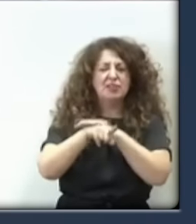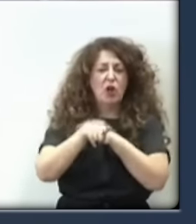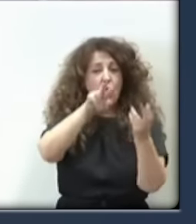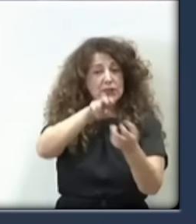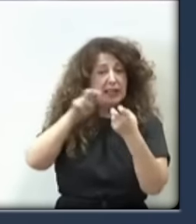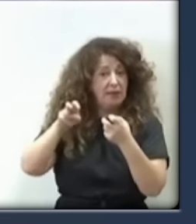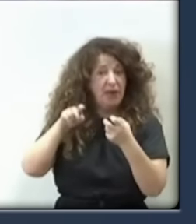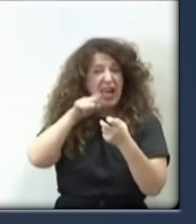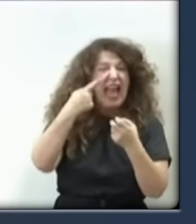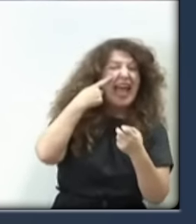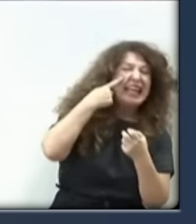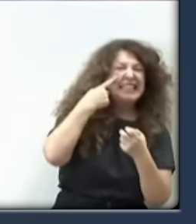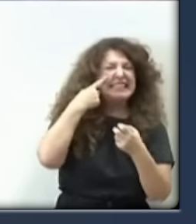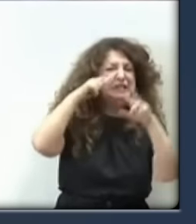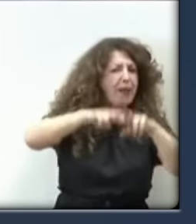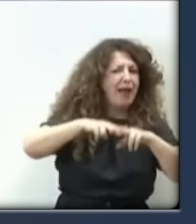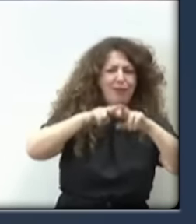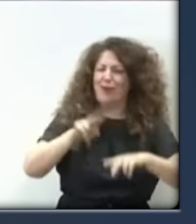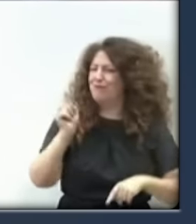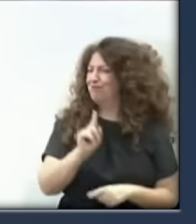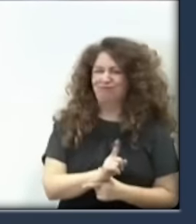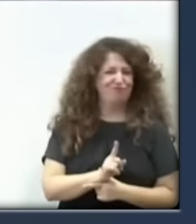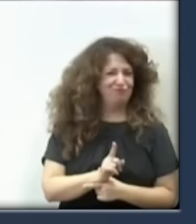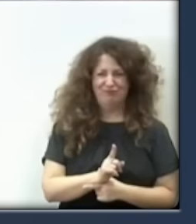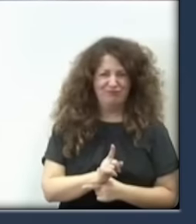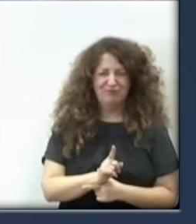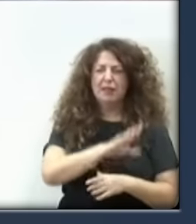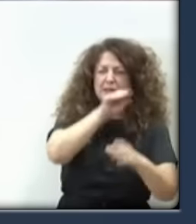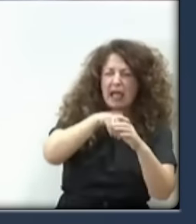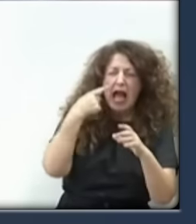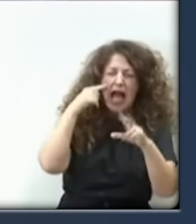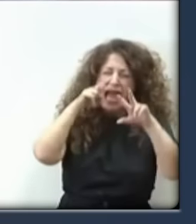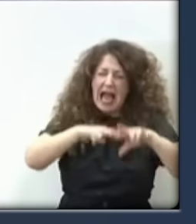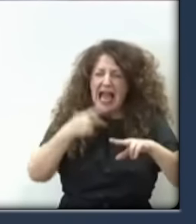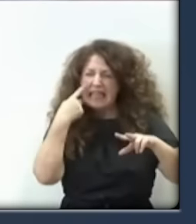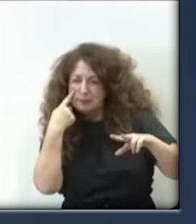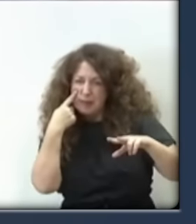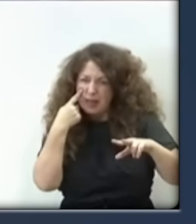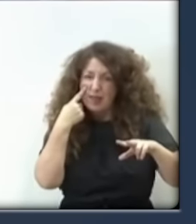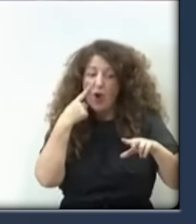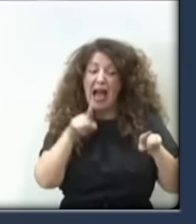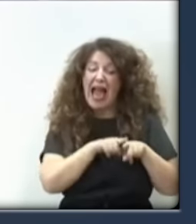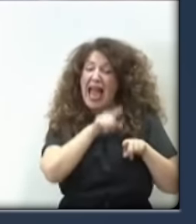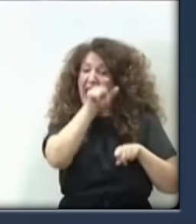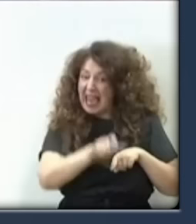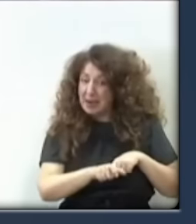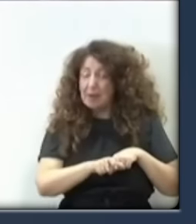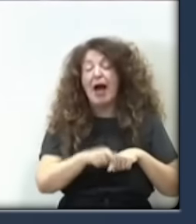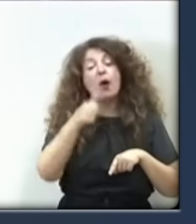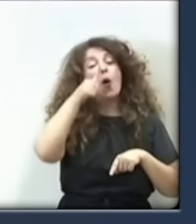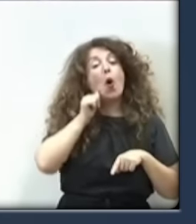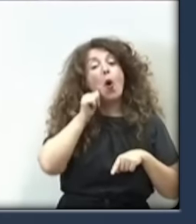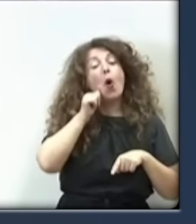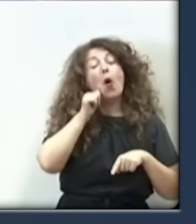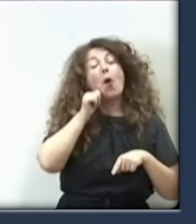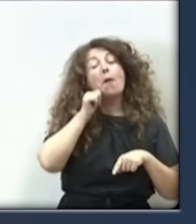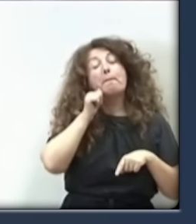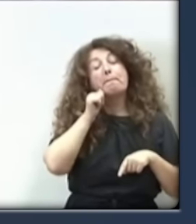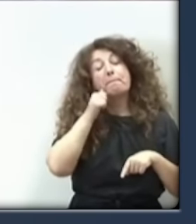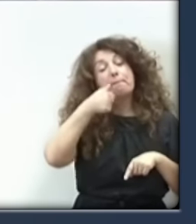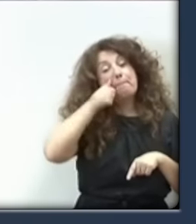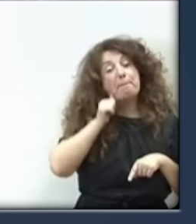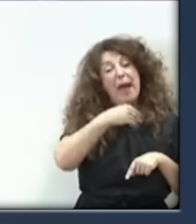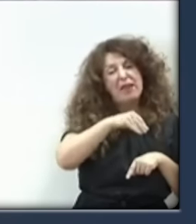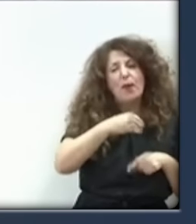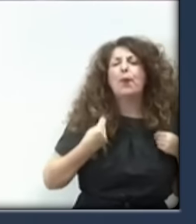competencias de inspección. Ojo, no tiene competencias para determinar si el señor hermanísimo vive en Elbas o vive en Badajoz. Dice,